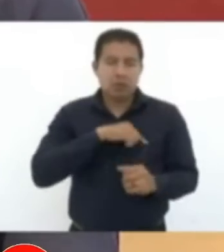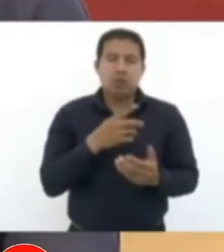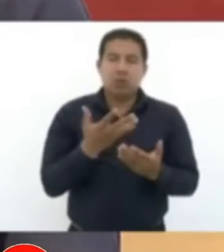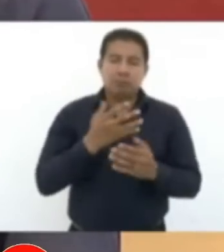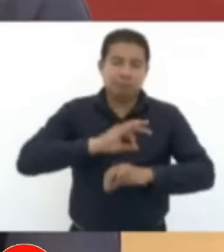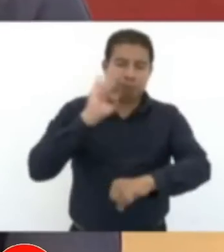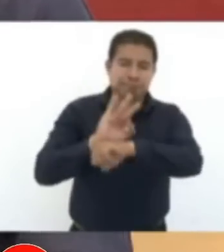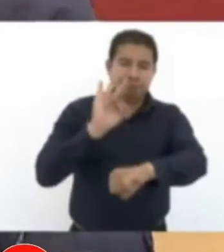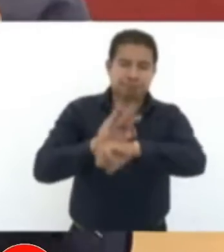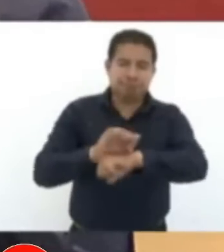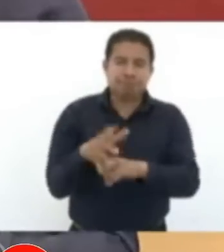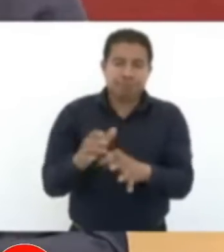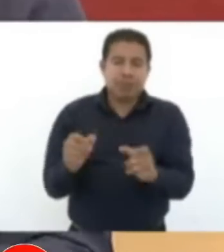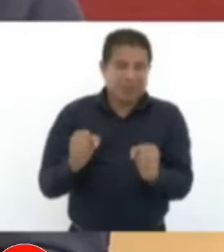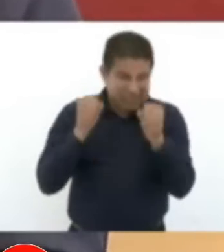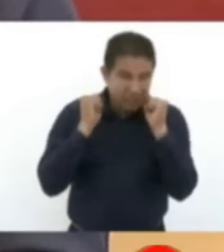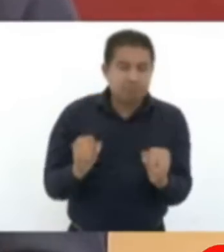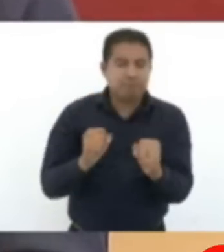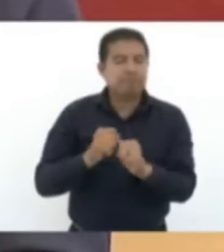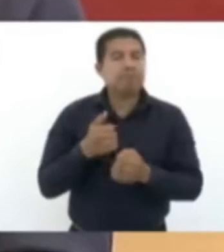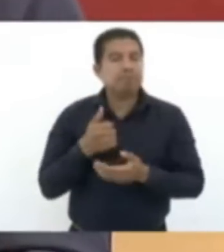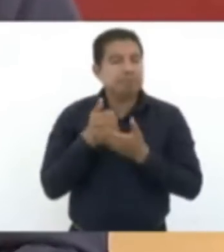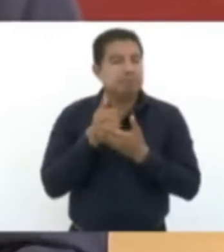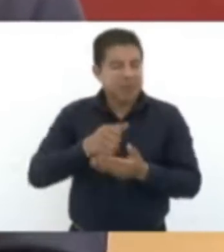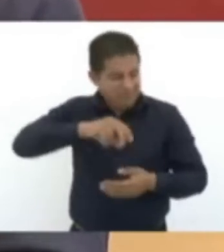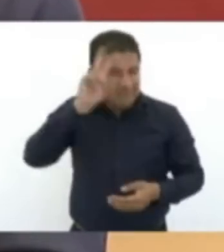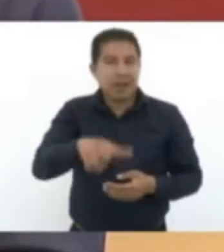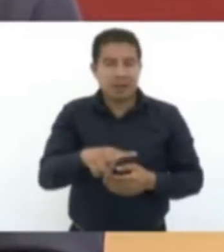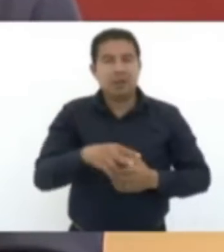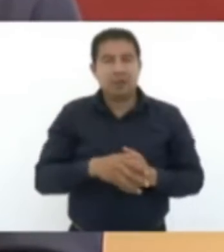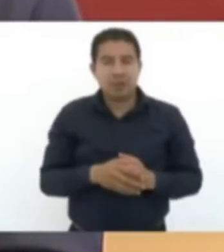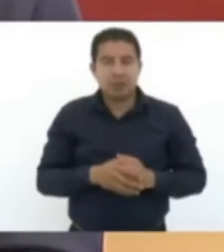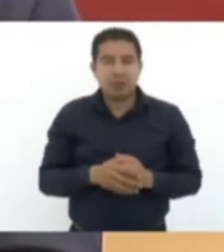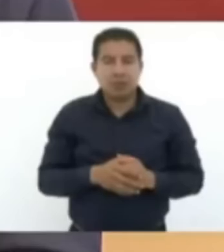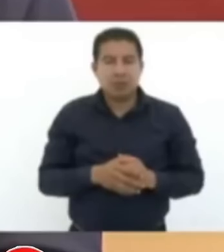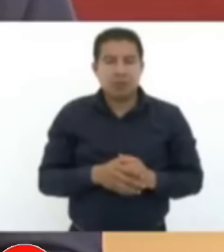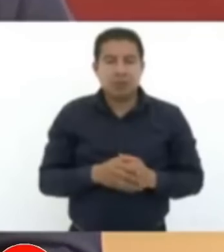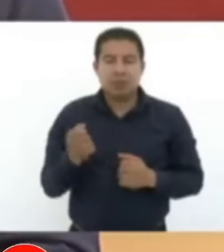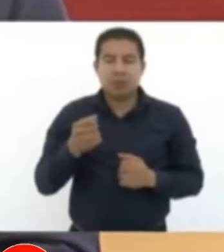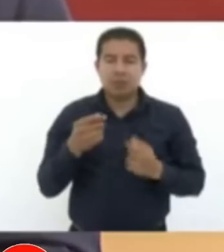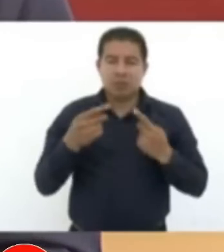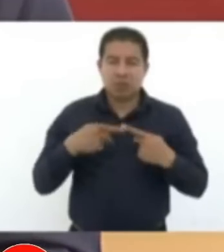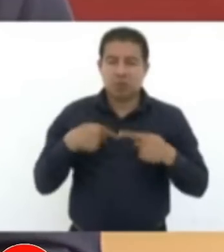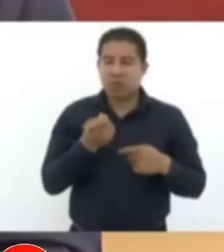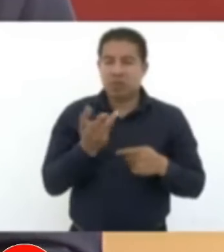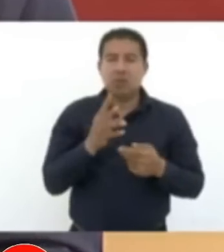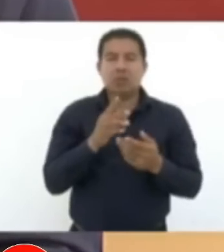pero en realidad, de verdad, el derecho a la salud.